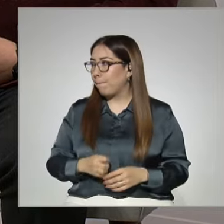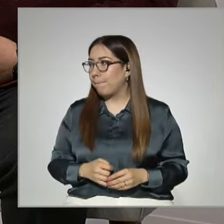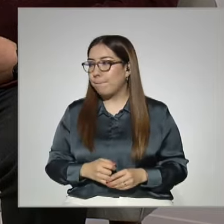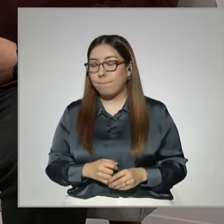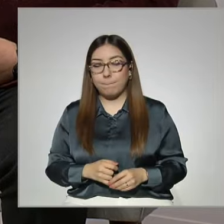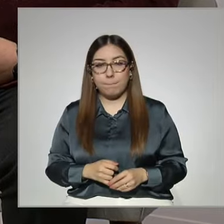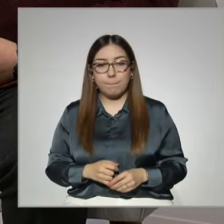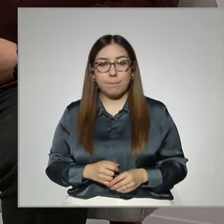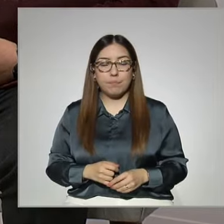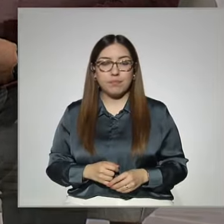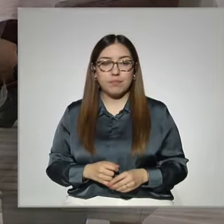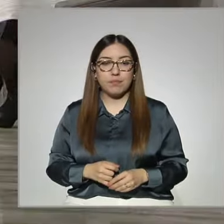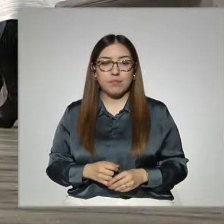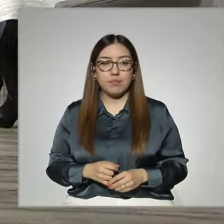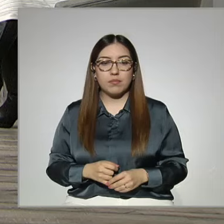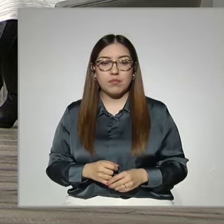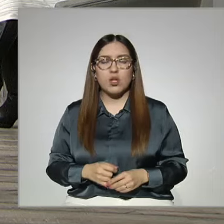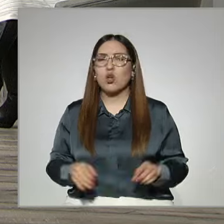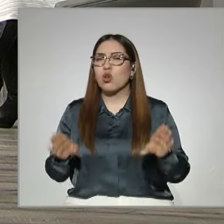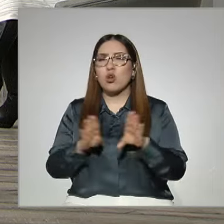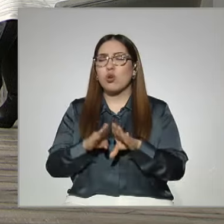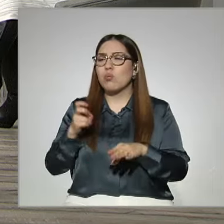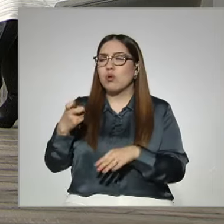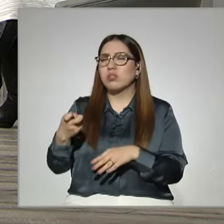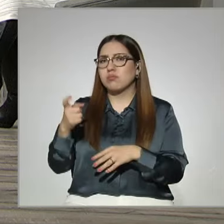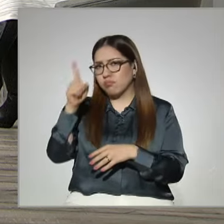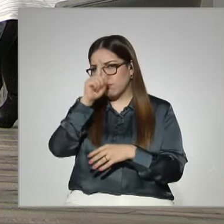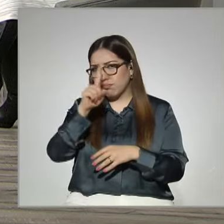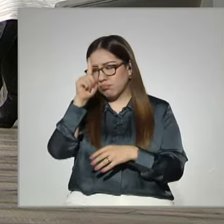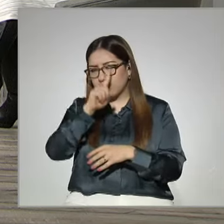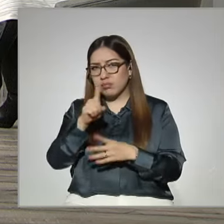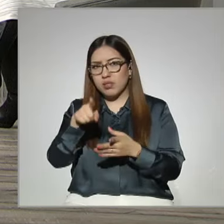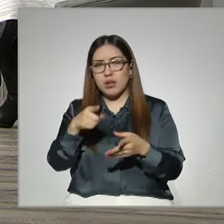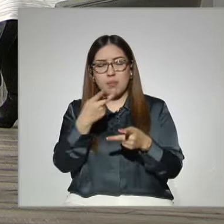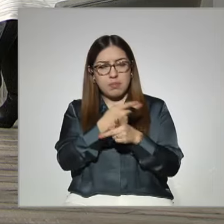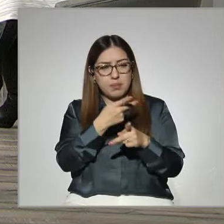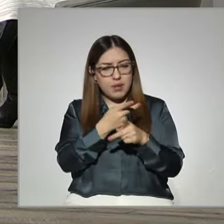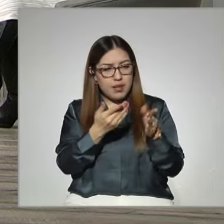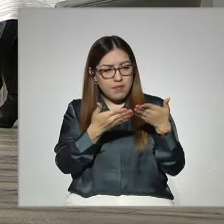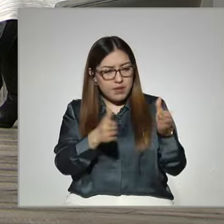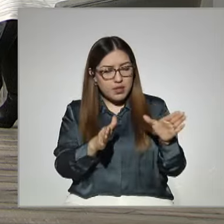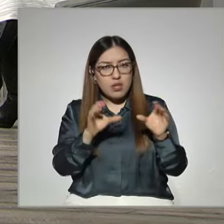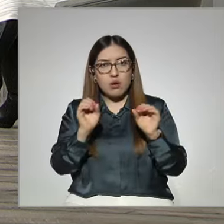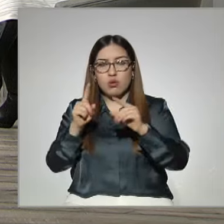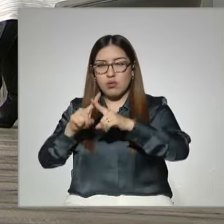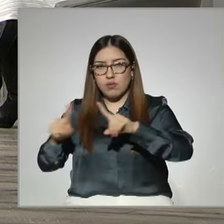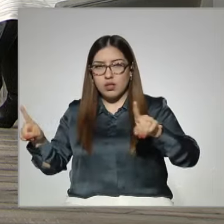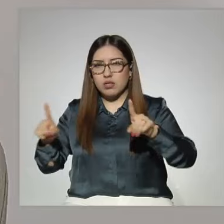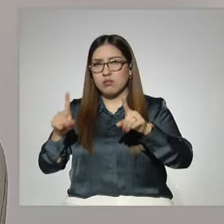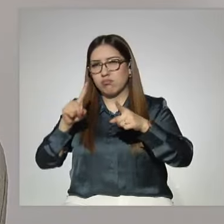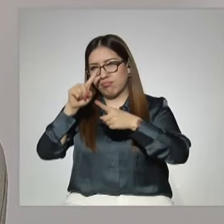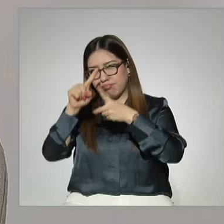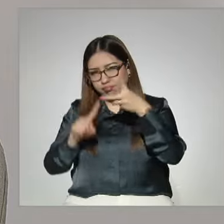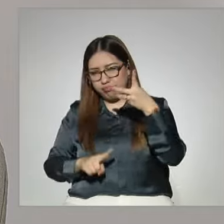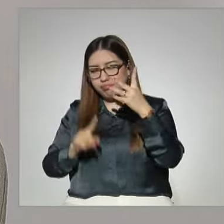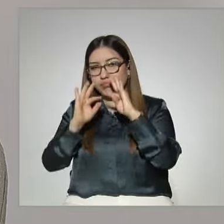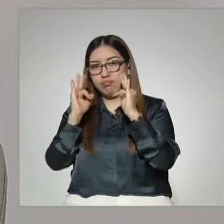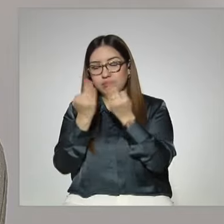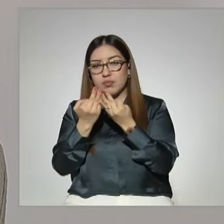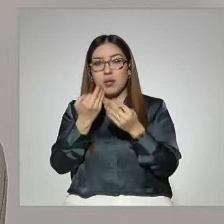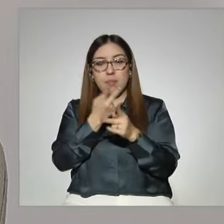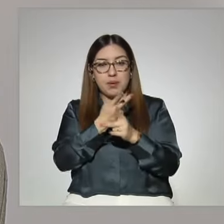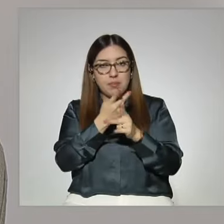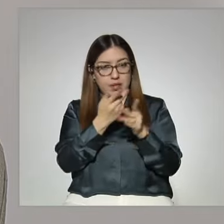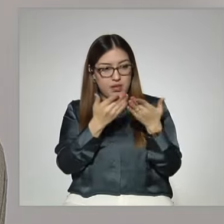saber cómo se realiza precisamente esta asesoría académica en la prepa abierta y las modalidades que existen. En prepa abierta